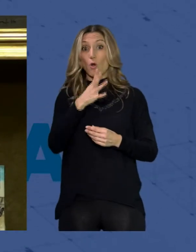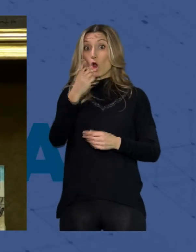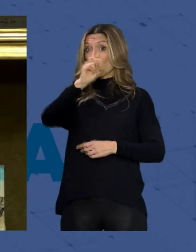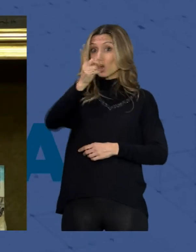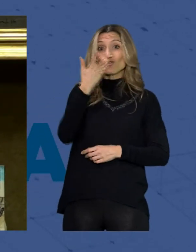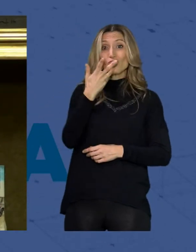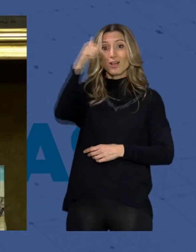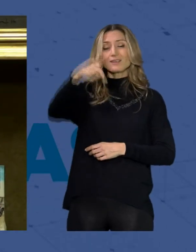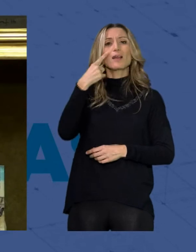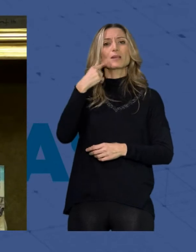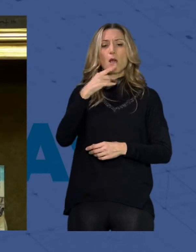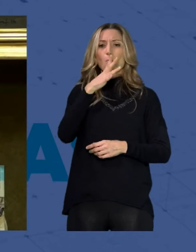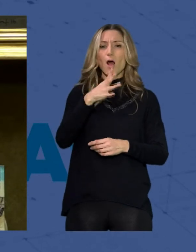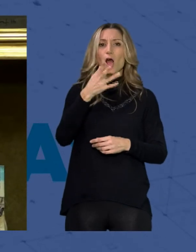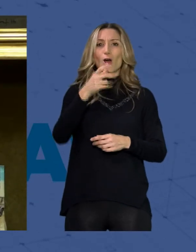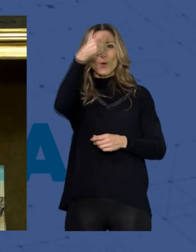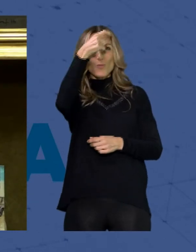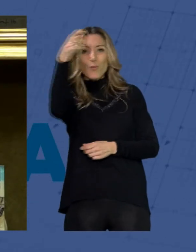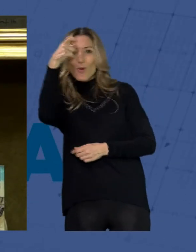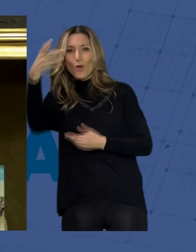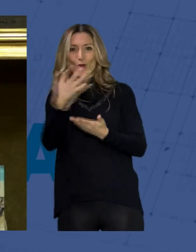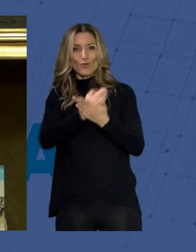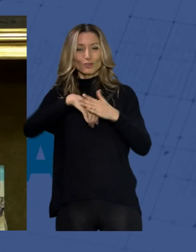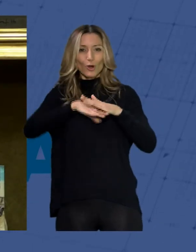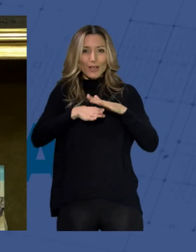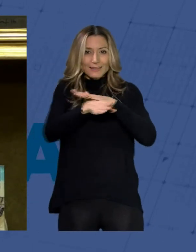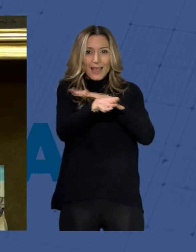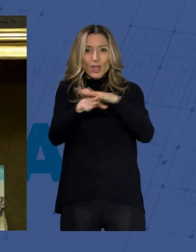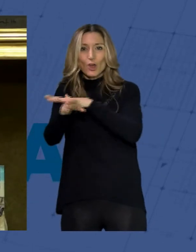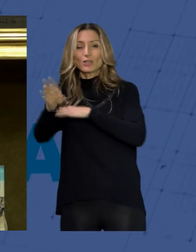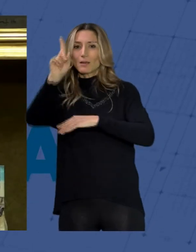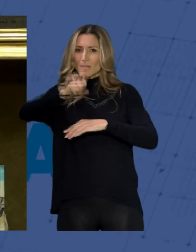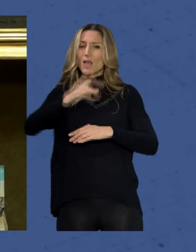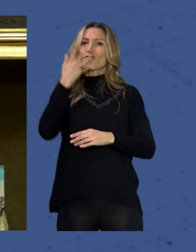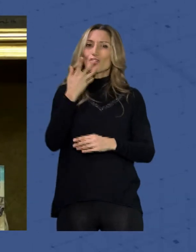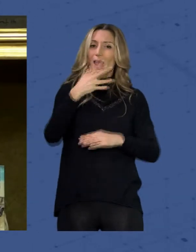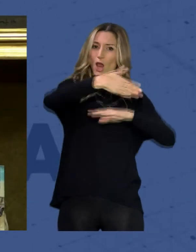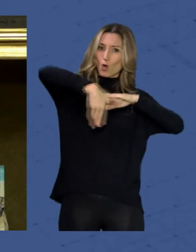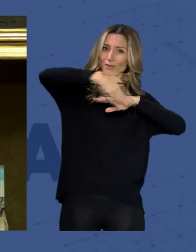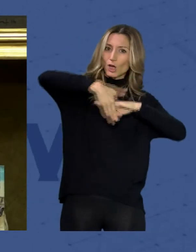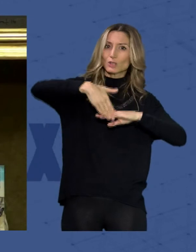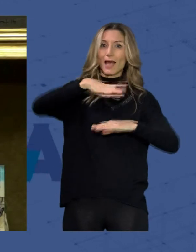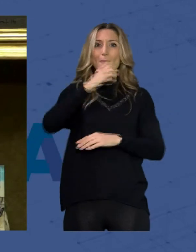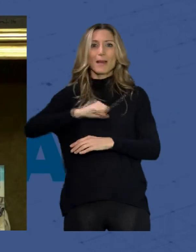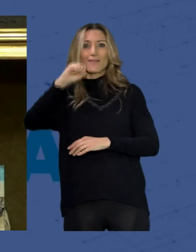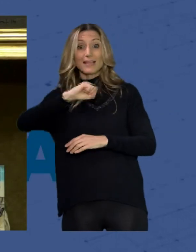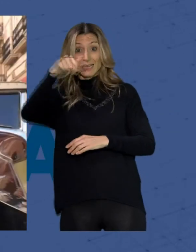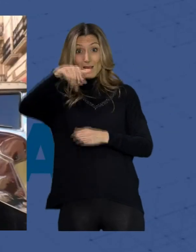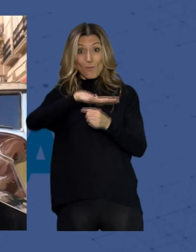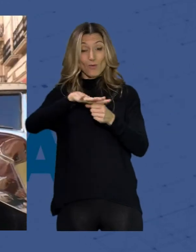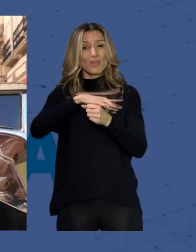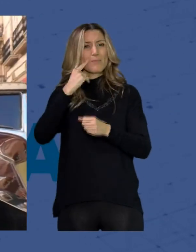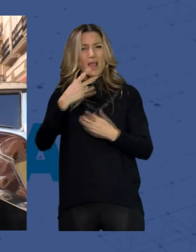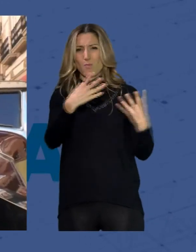nuestros pueblos de interior que conozcáis nuestra costa que conozcáis las maravillas que tiene la provincia de Almería que son muchísimas